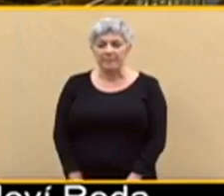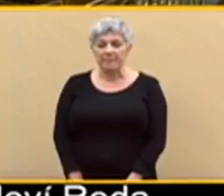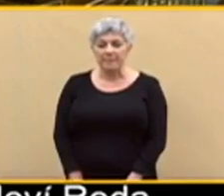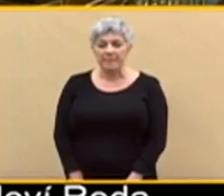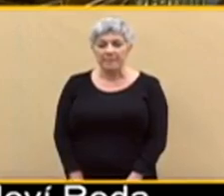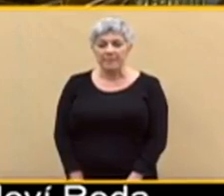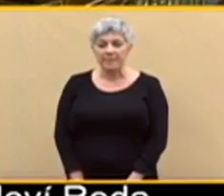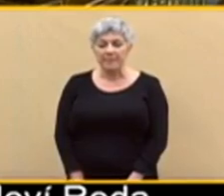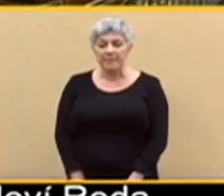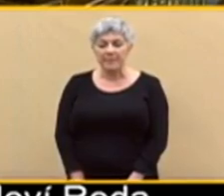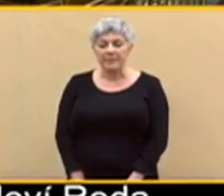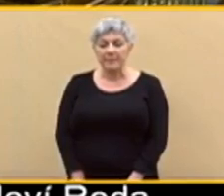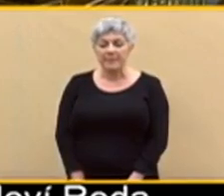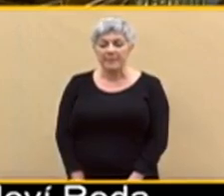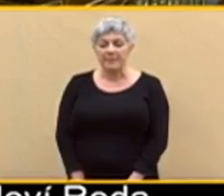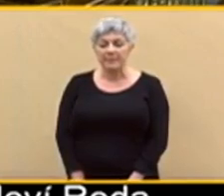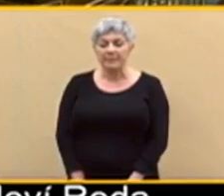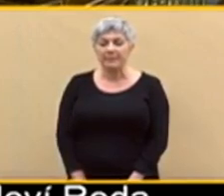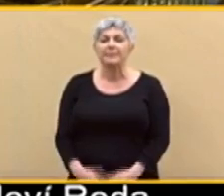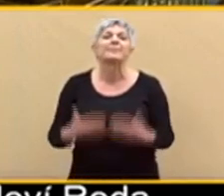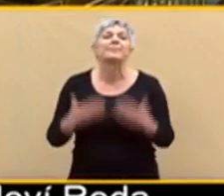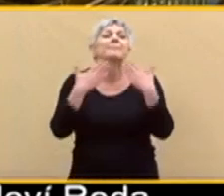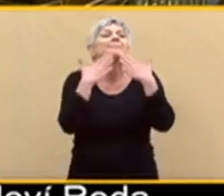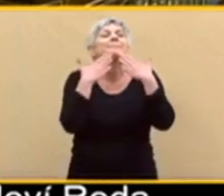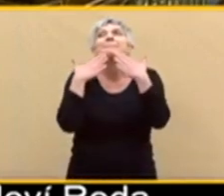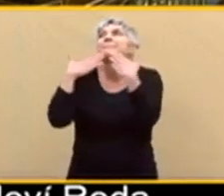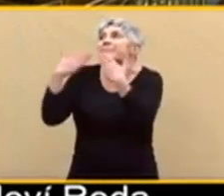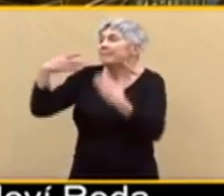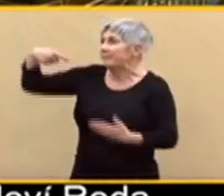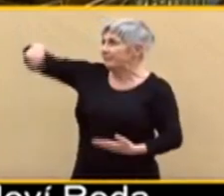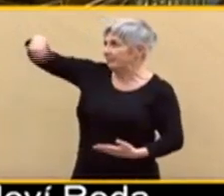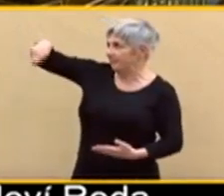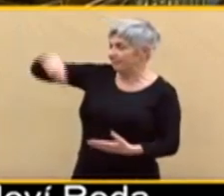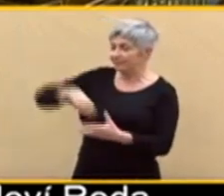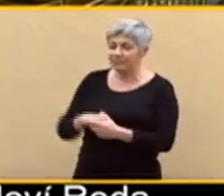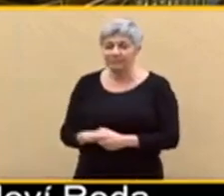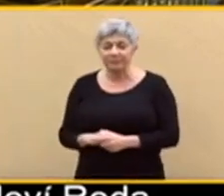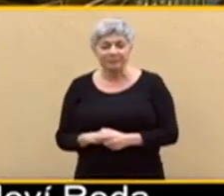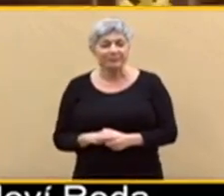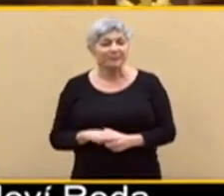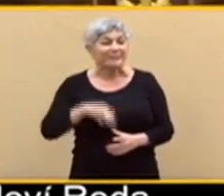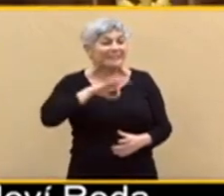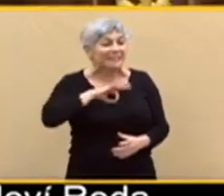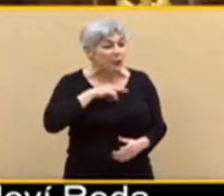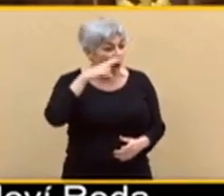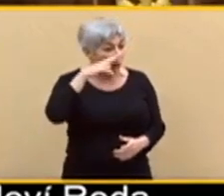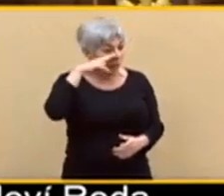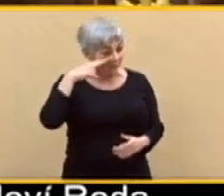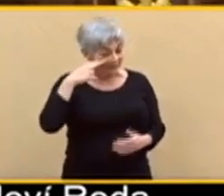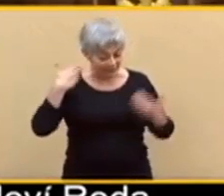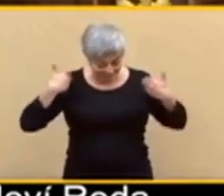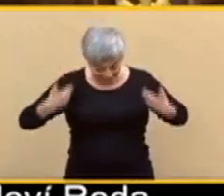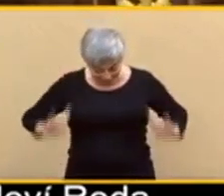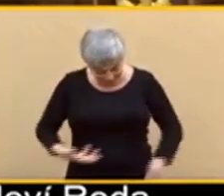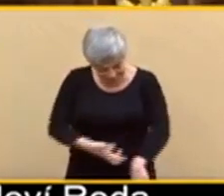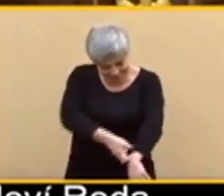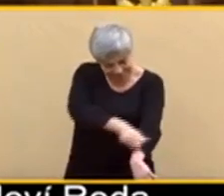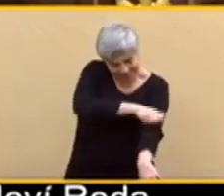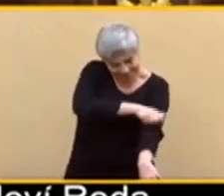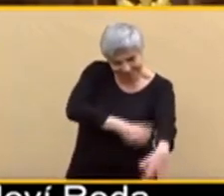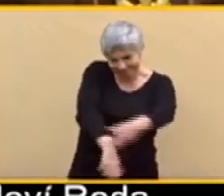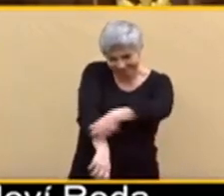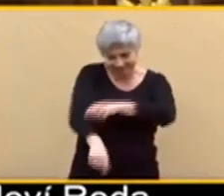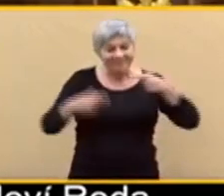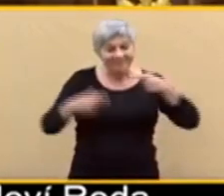Muchas gracias, señor presidente. Señora Bascal, espero que mi camisa remangada de 15 euros y mis